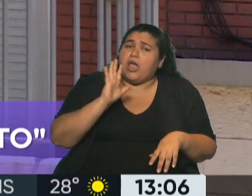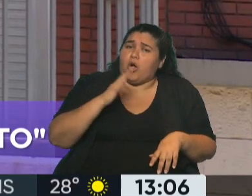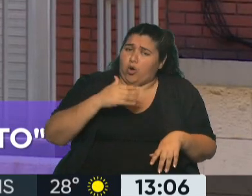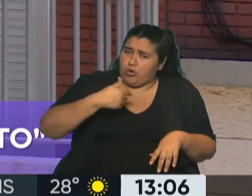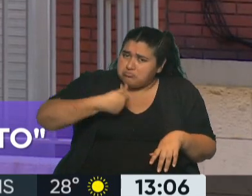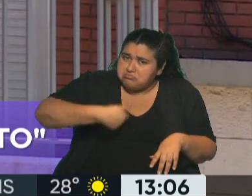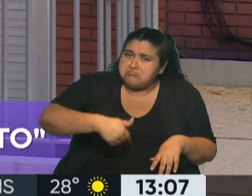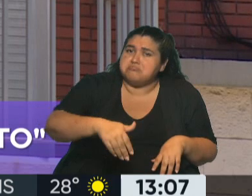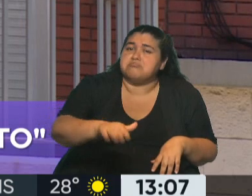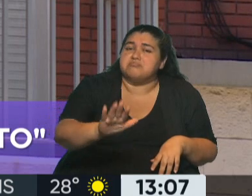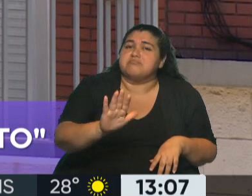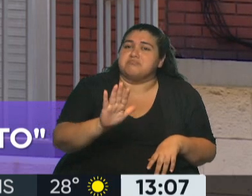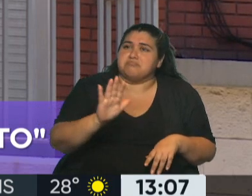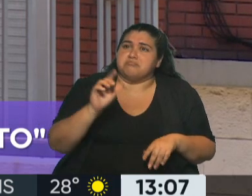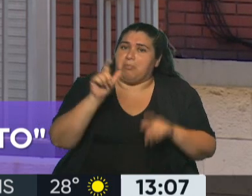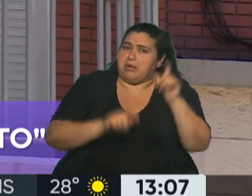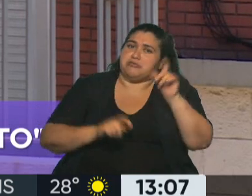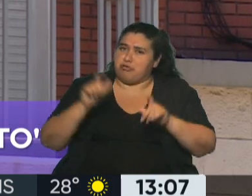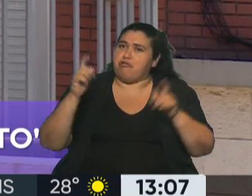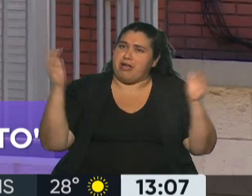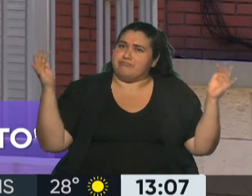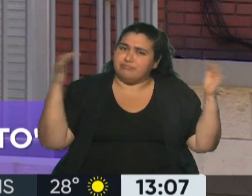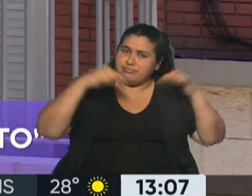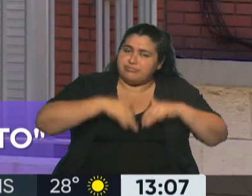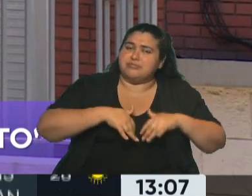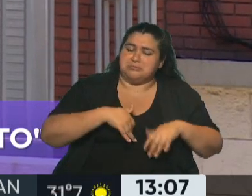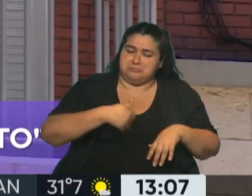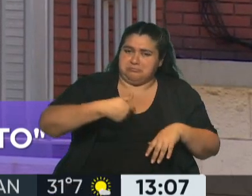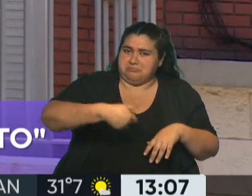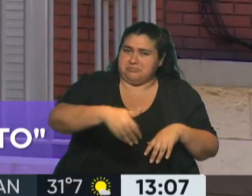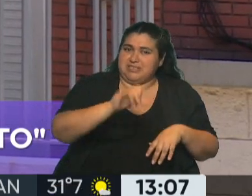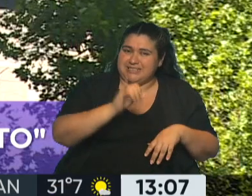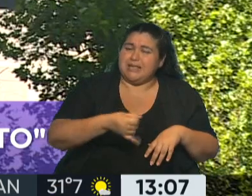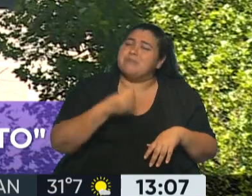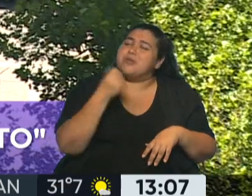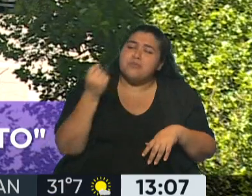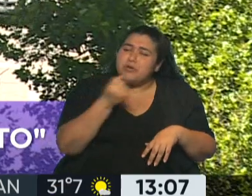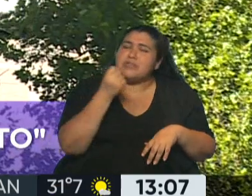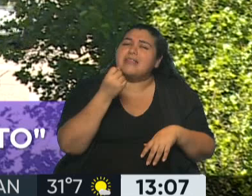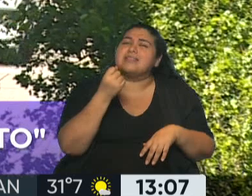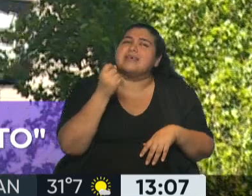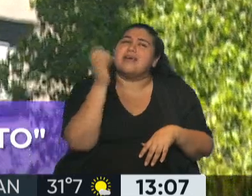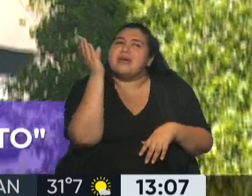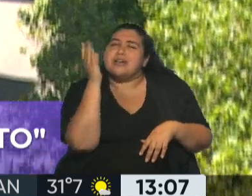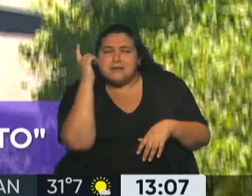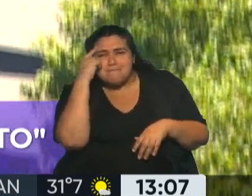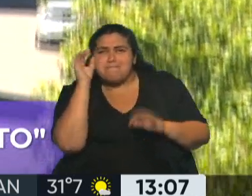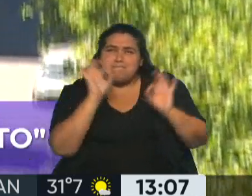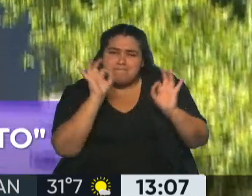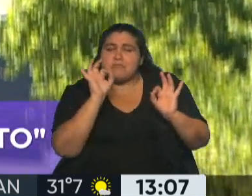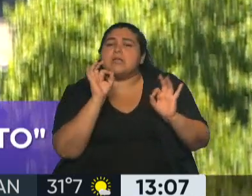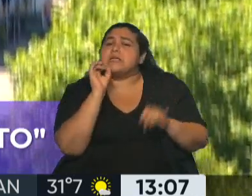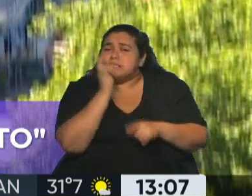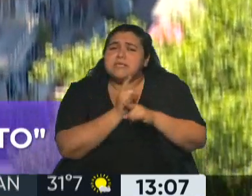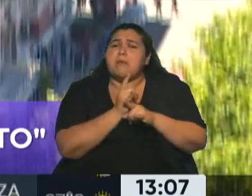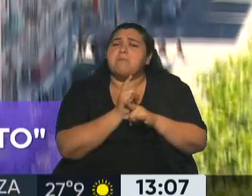aluvión de gente a partir de estos días, pero siempre tomando como referencia que el grueso termina alquilando